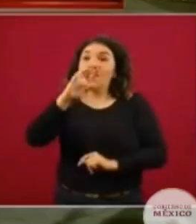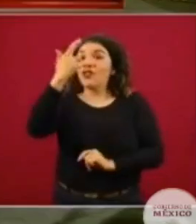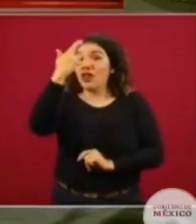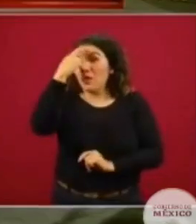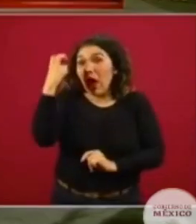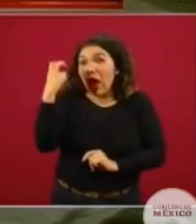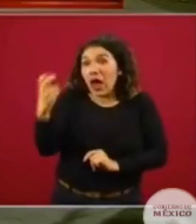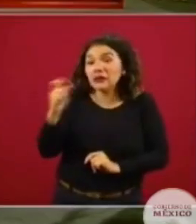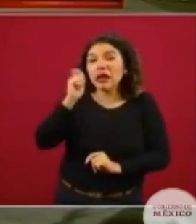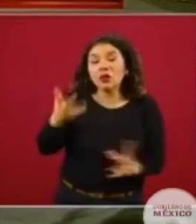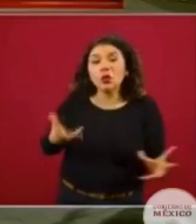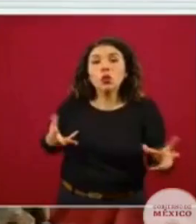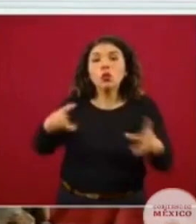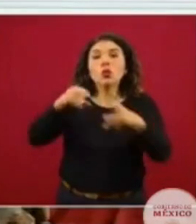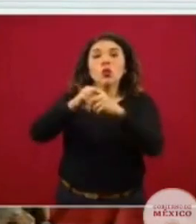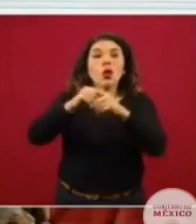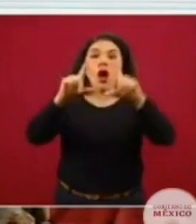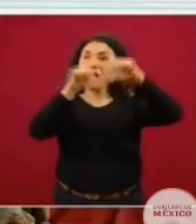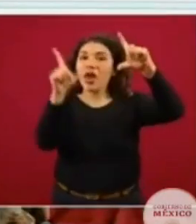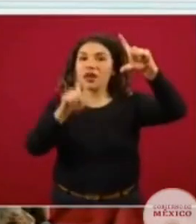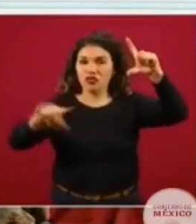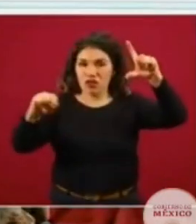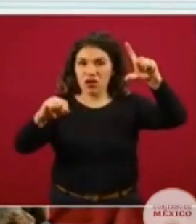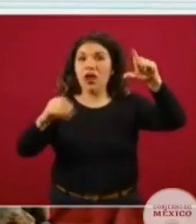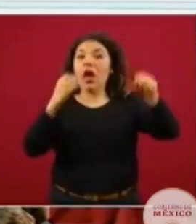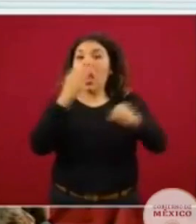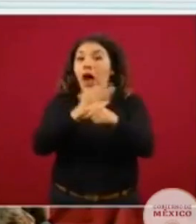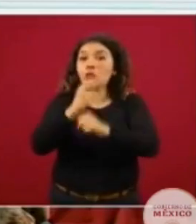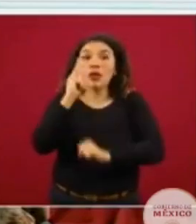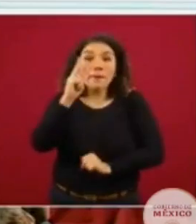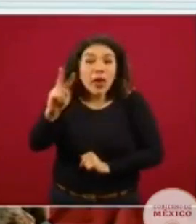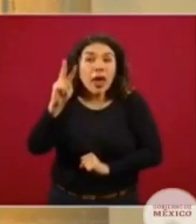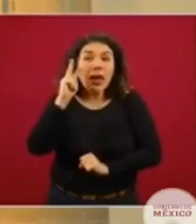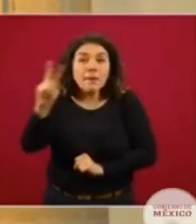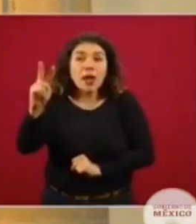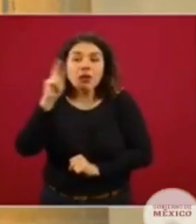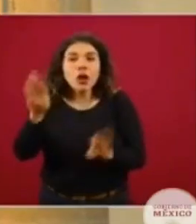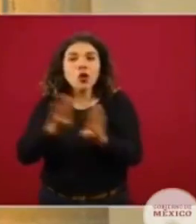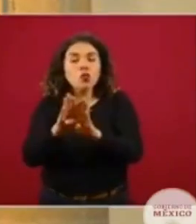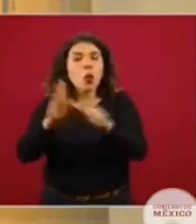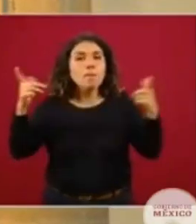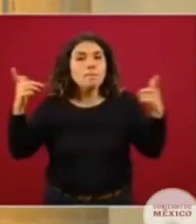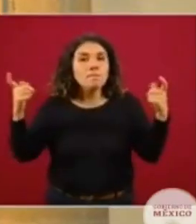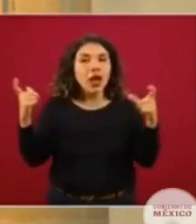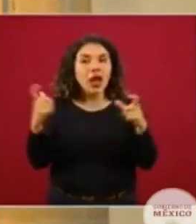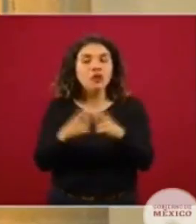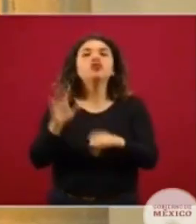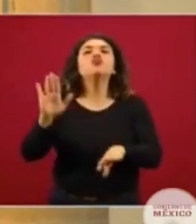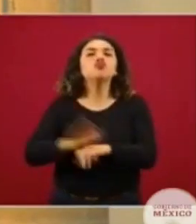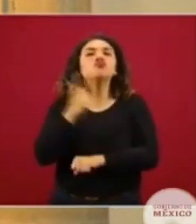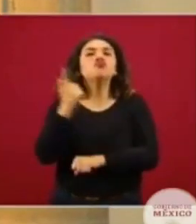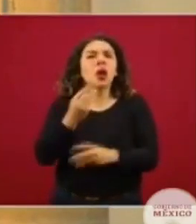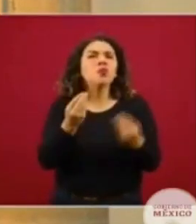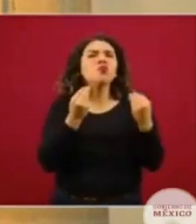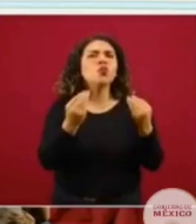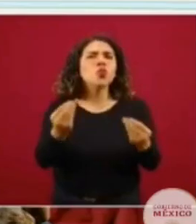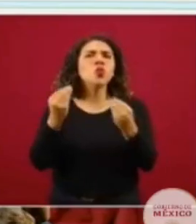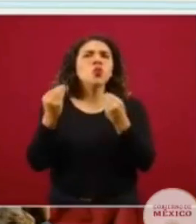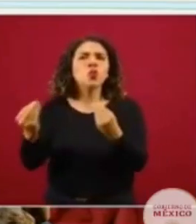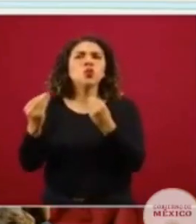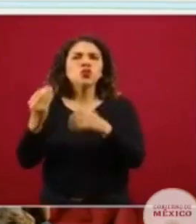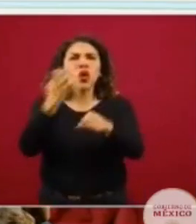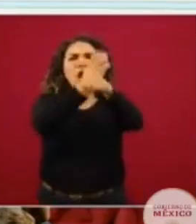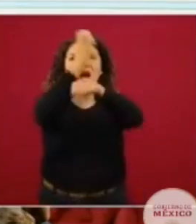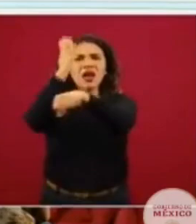esta es la sumatoria nacional y que estamos viendo ya esta disminución porque una gran mayoría de las